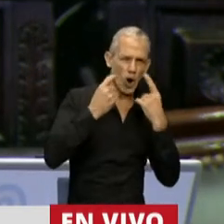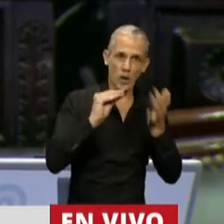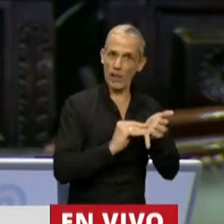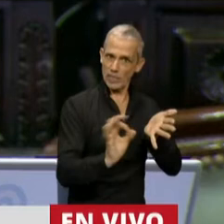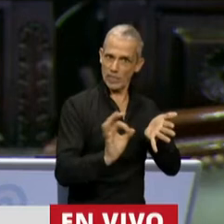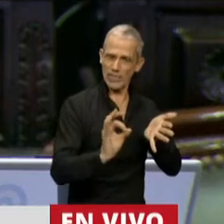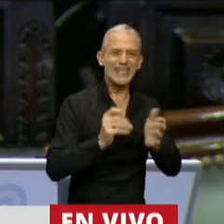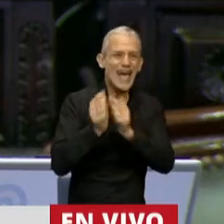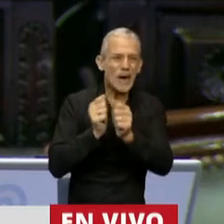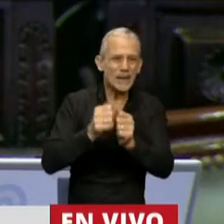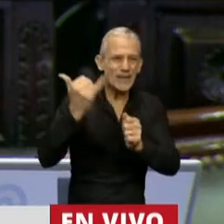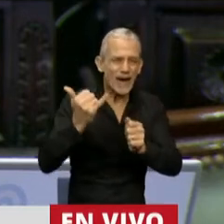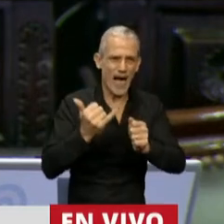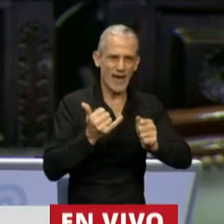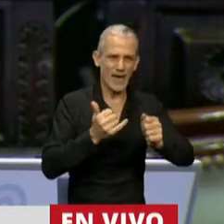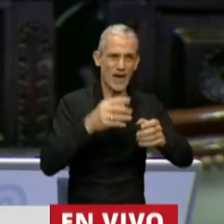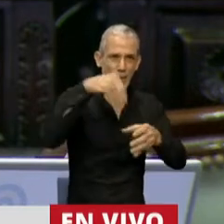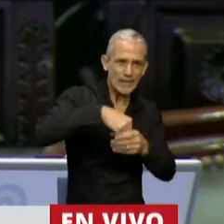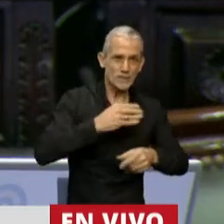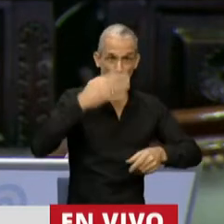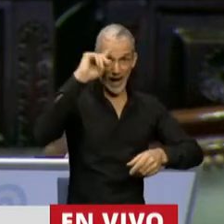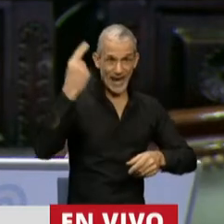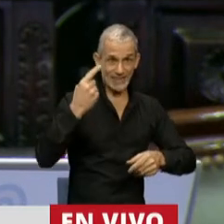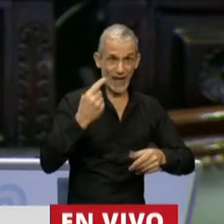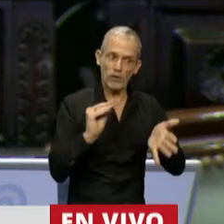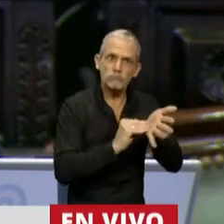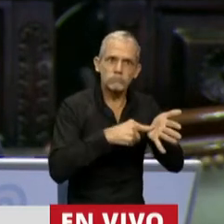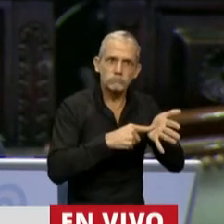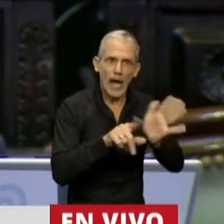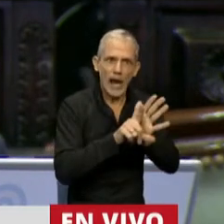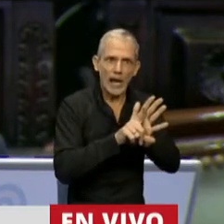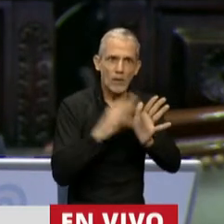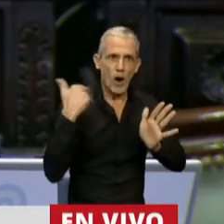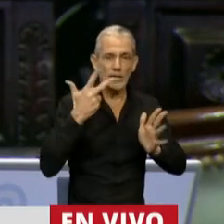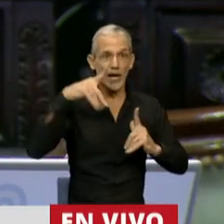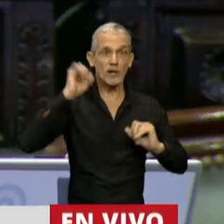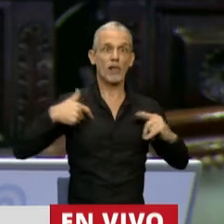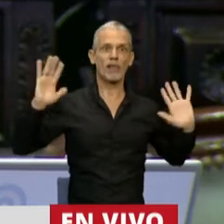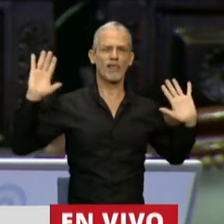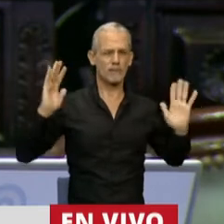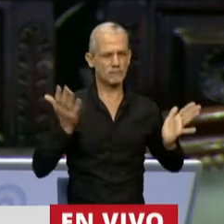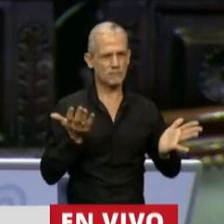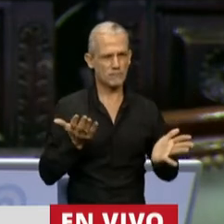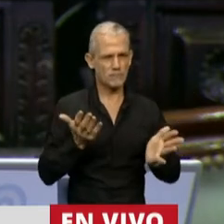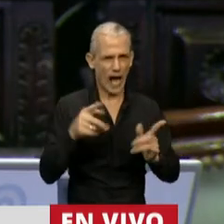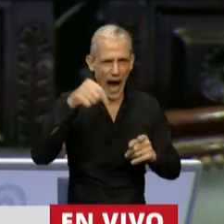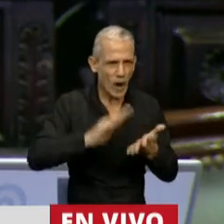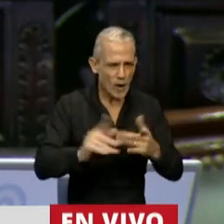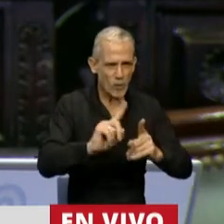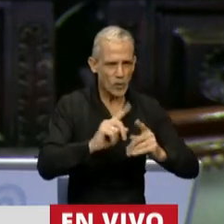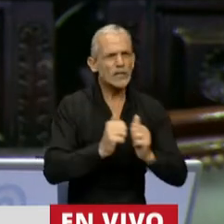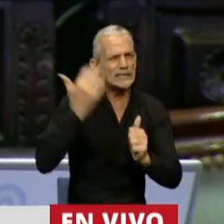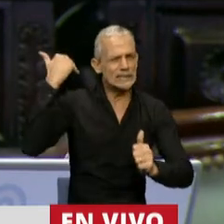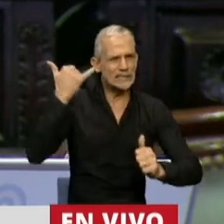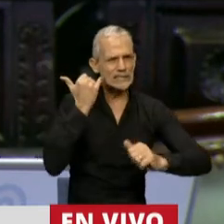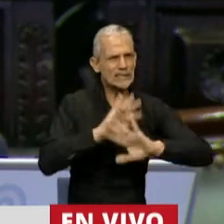en las empresas que tienen participación en el Estado. Le quiero decir que este es un tema que tiene historia, Presidente, porque